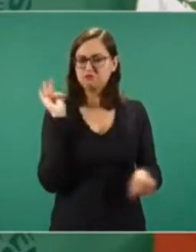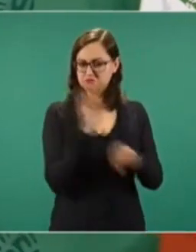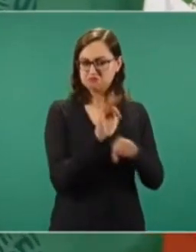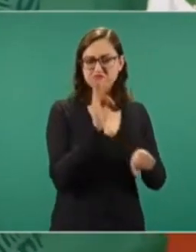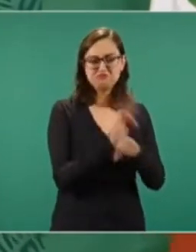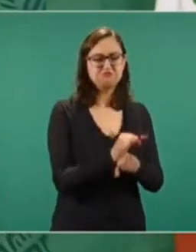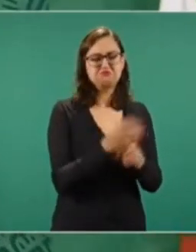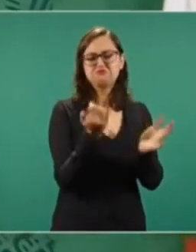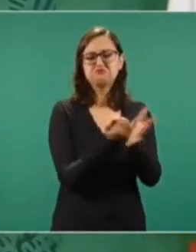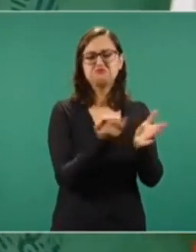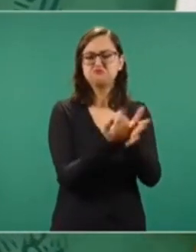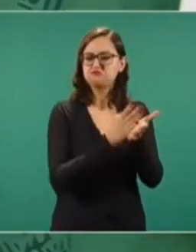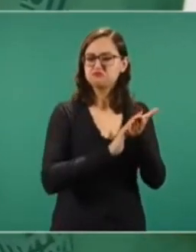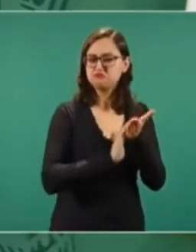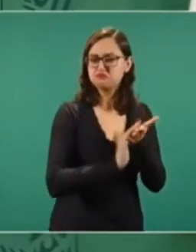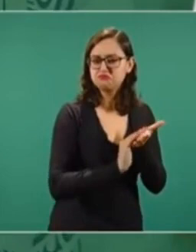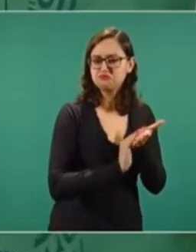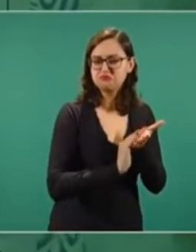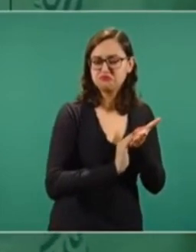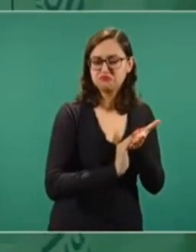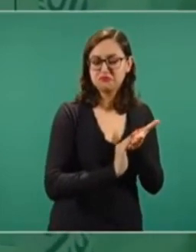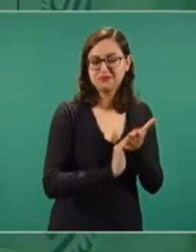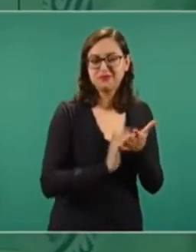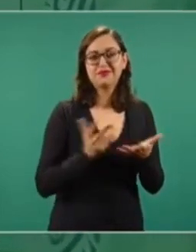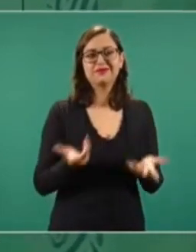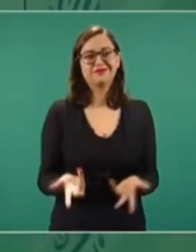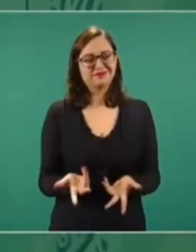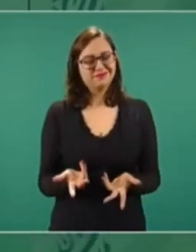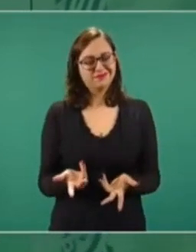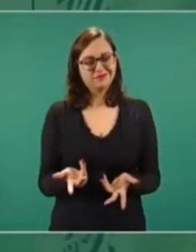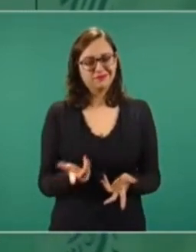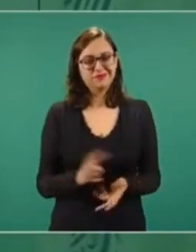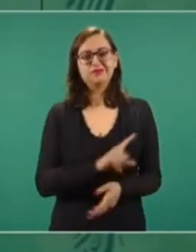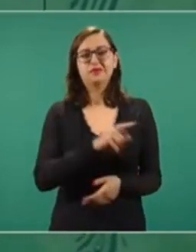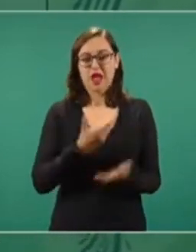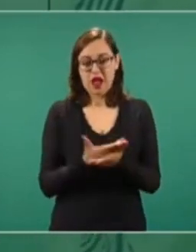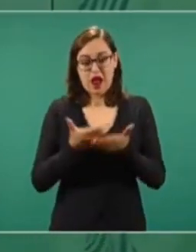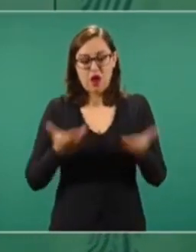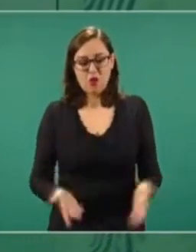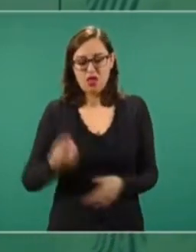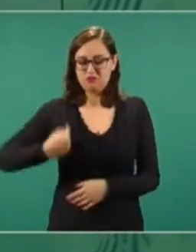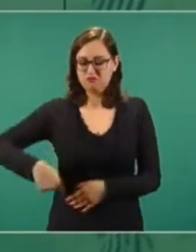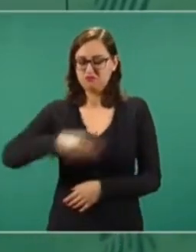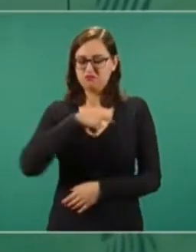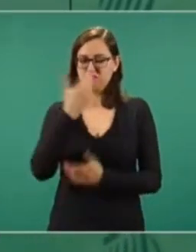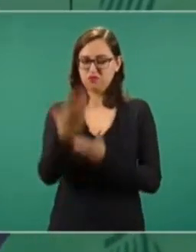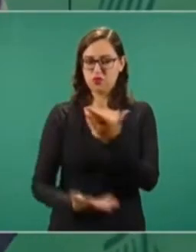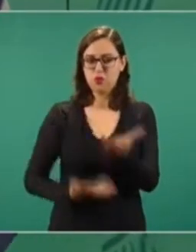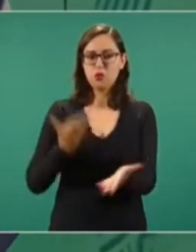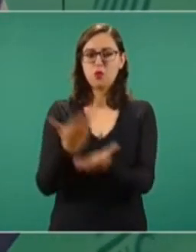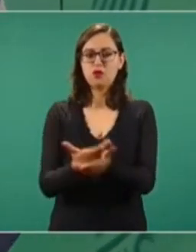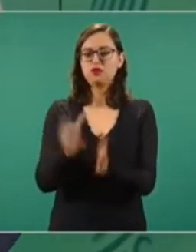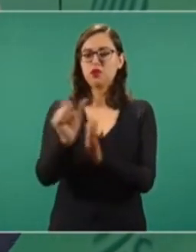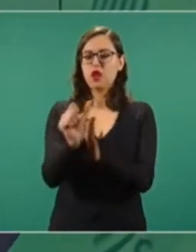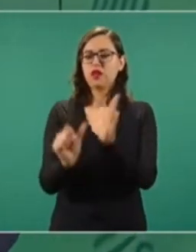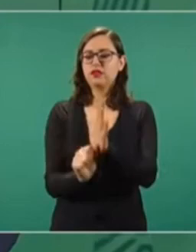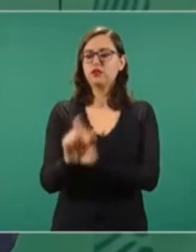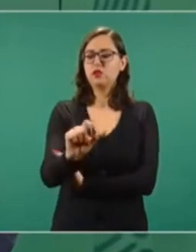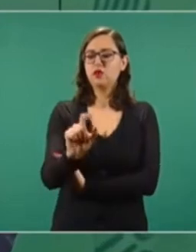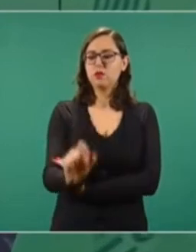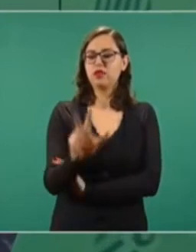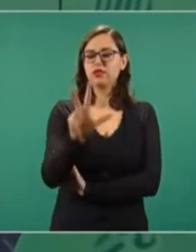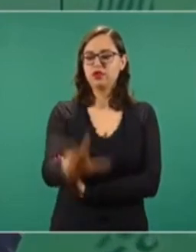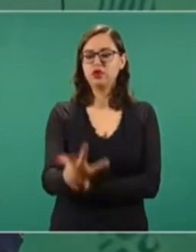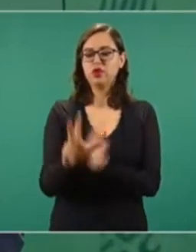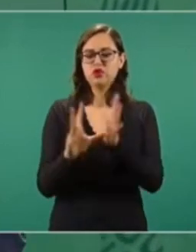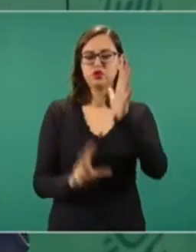Se llevó a cabo una reforma al artículo 28 de la Constitución y así como se han prohibido los monopolios,